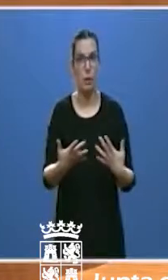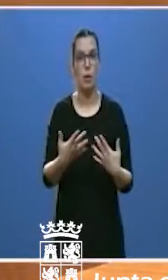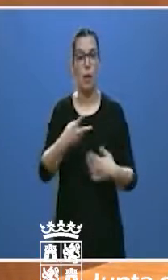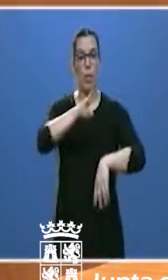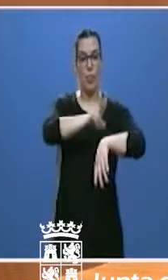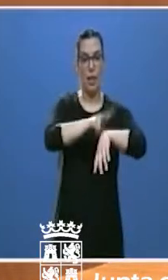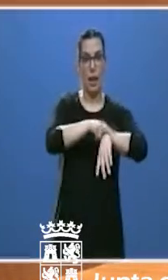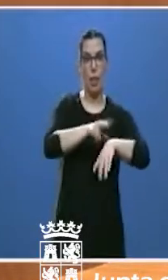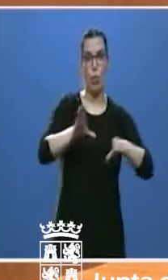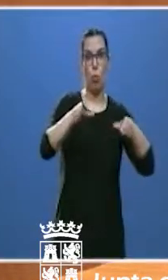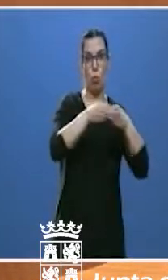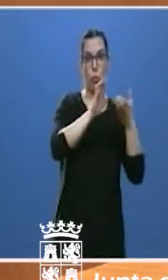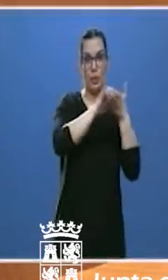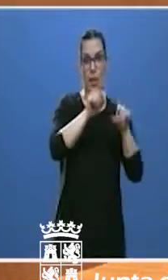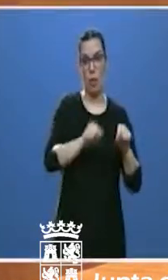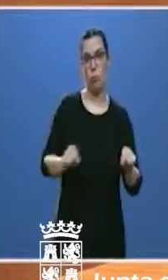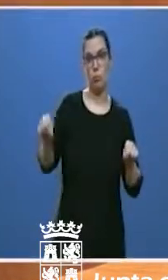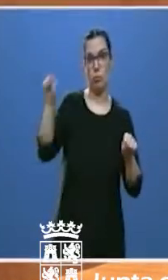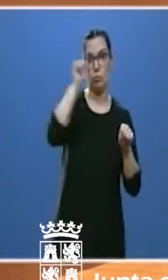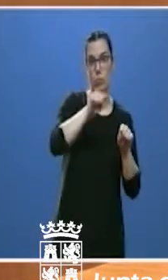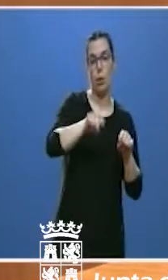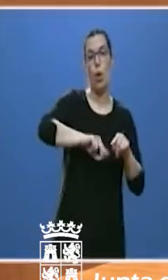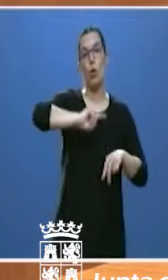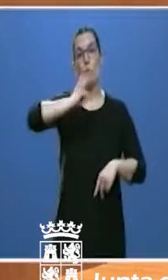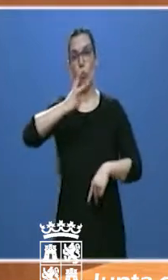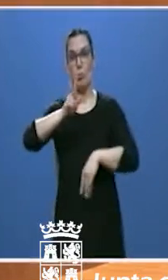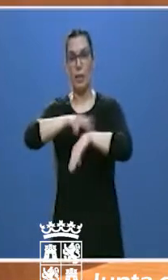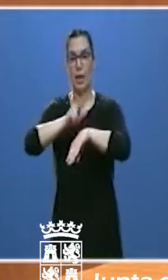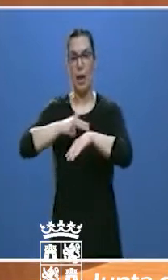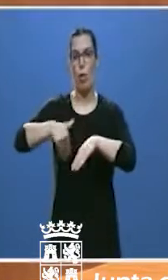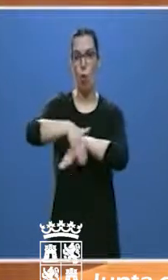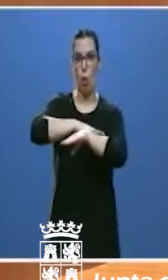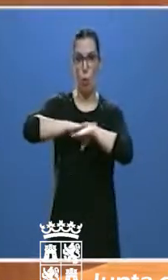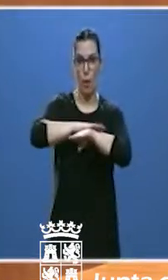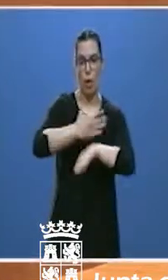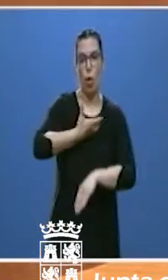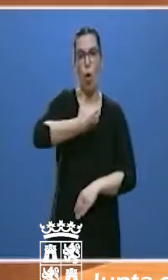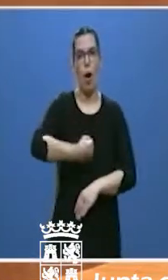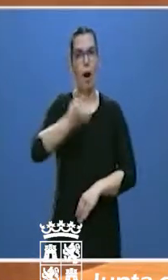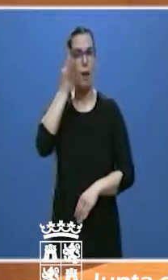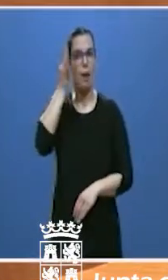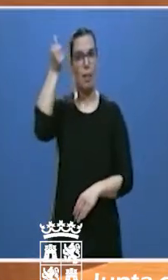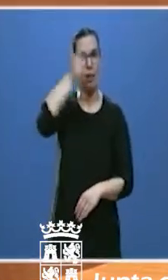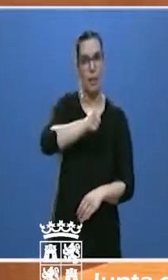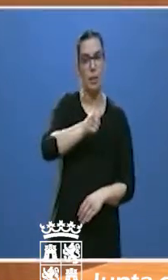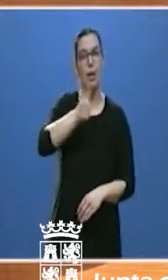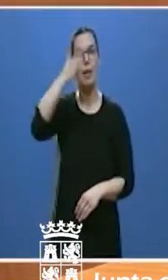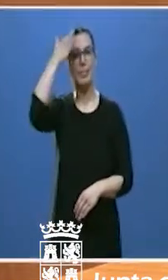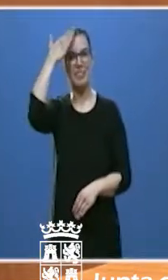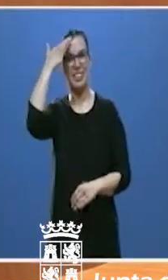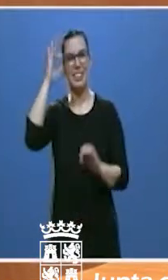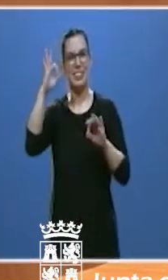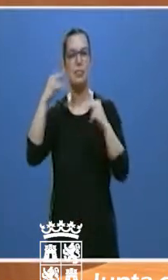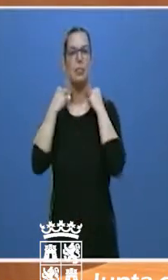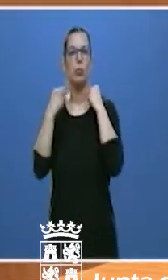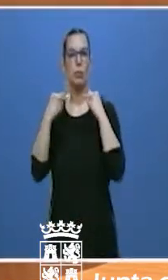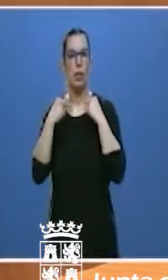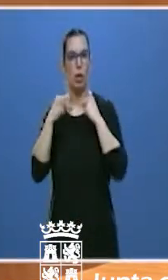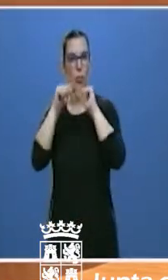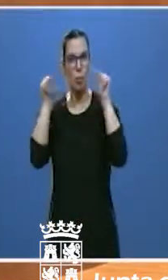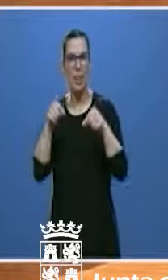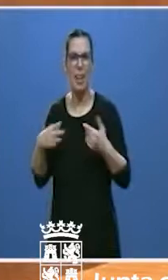delegados de la Junta de Castilla y León, los subdelegados de Gobierno, las alcaldesas y alcaldes, los titulares de las diputaciones